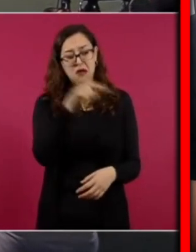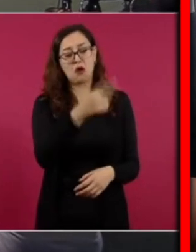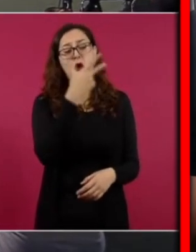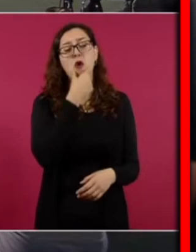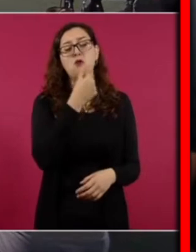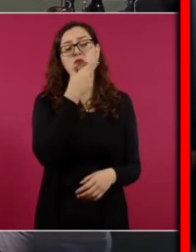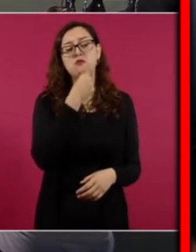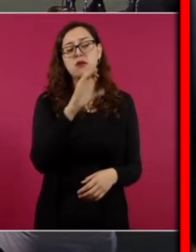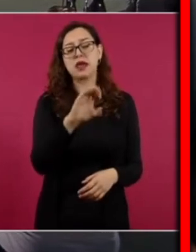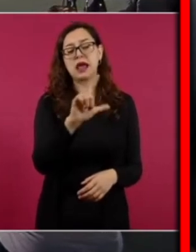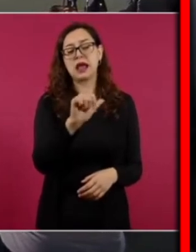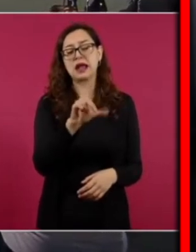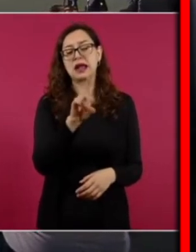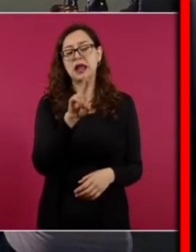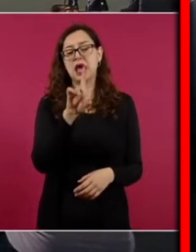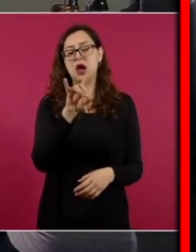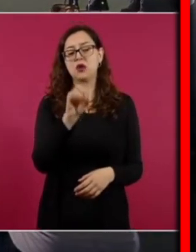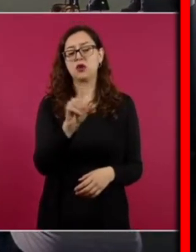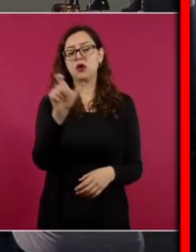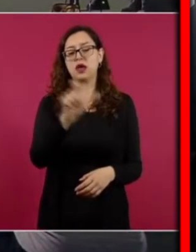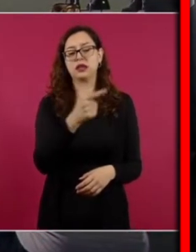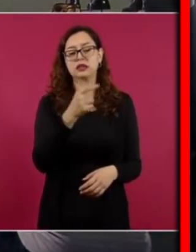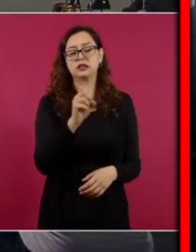con el apoyo